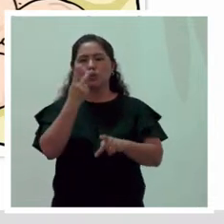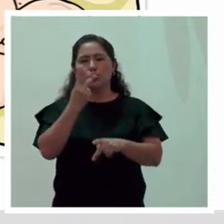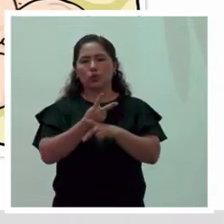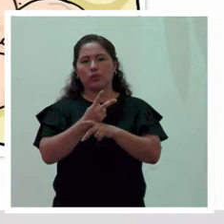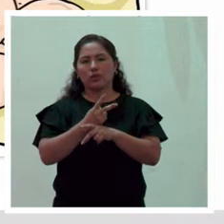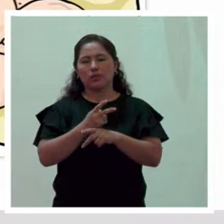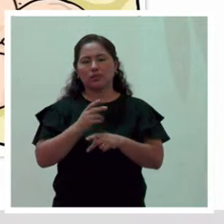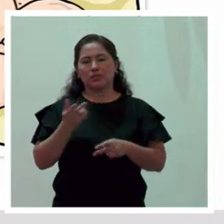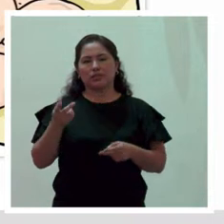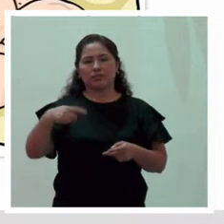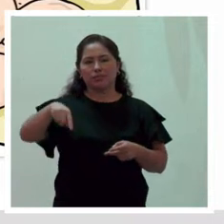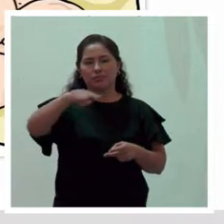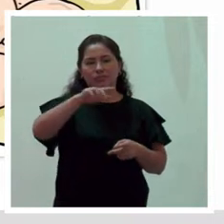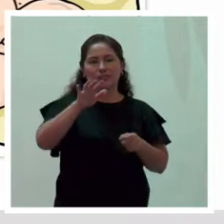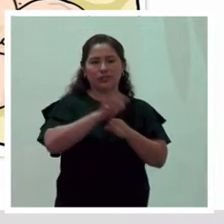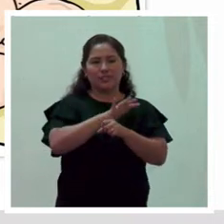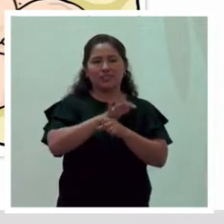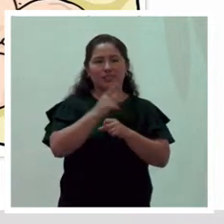parto múltiple. ¿Bien?